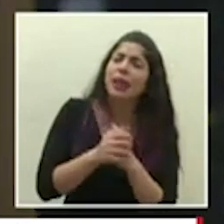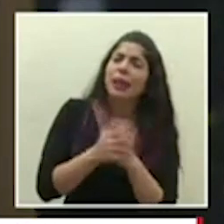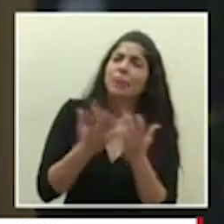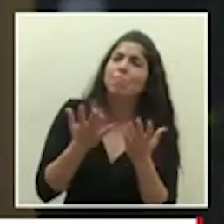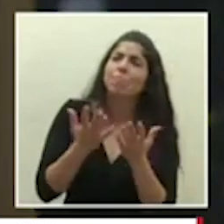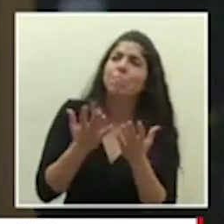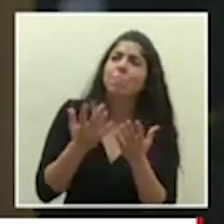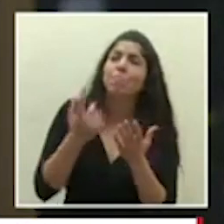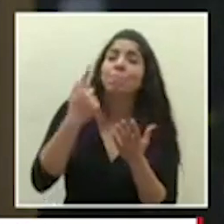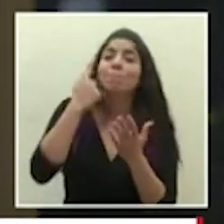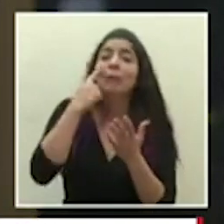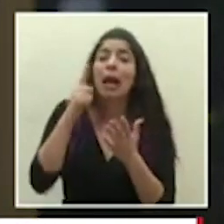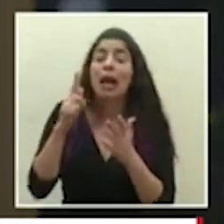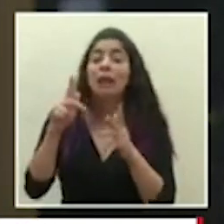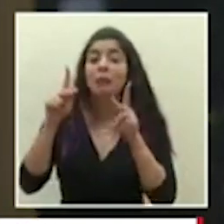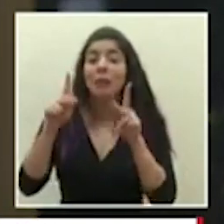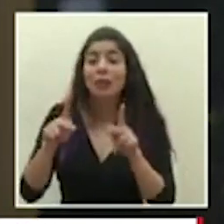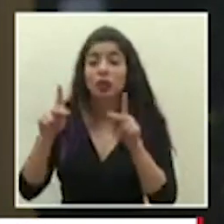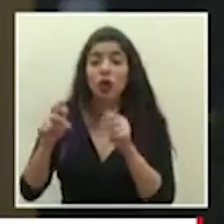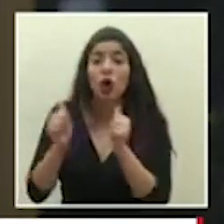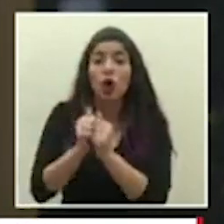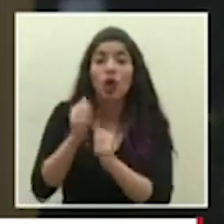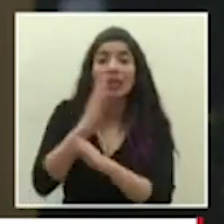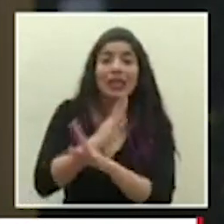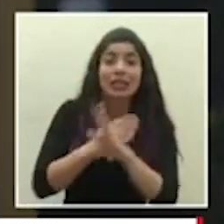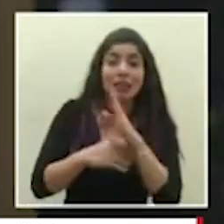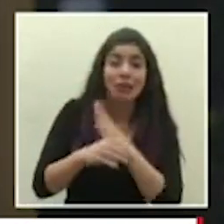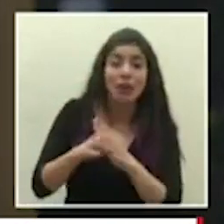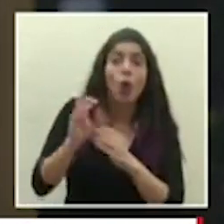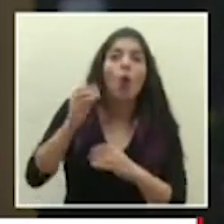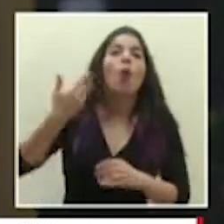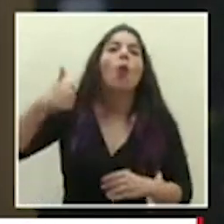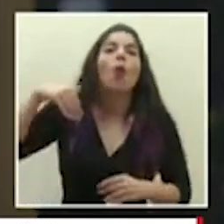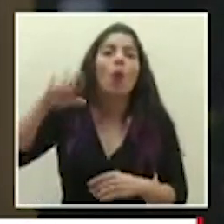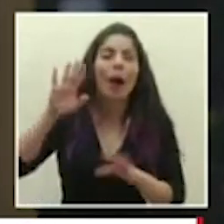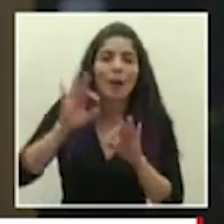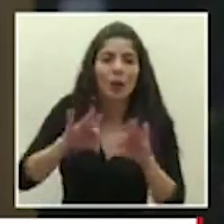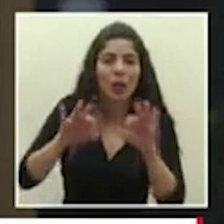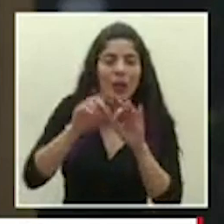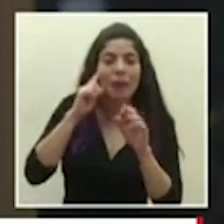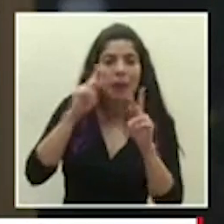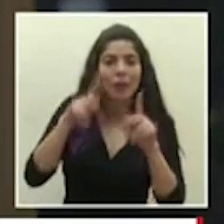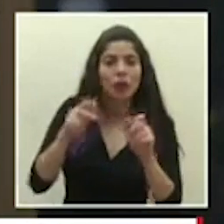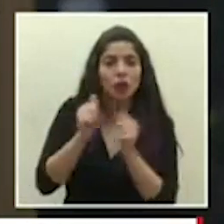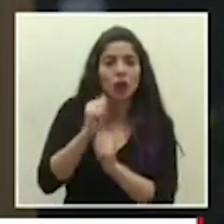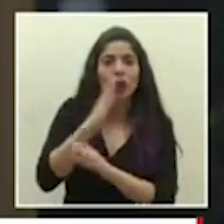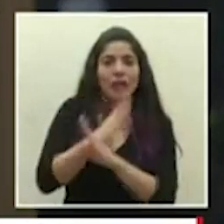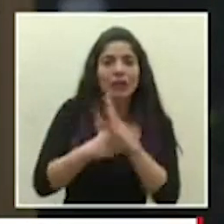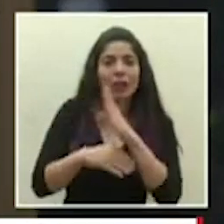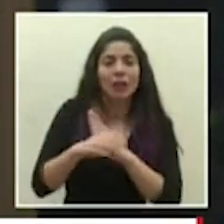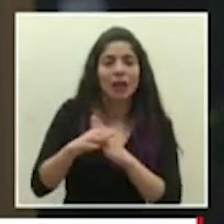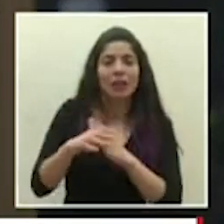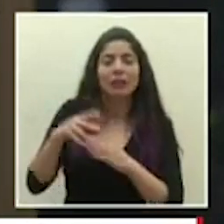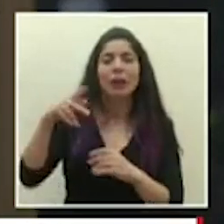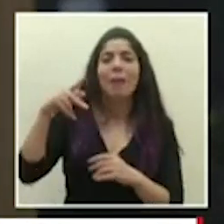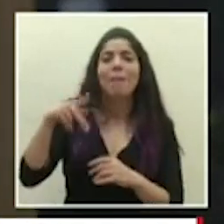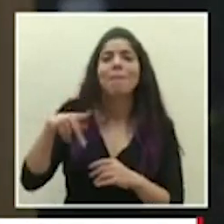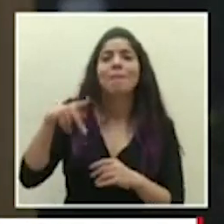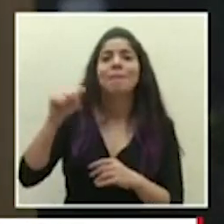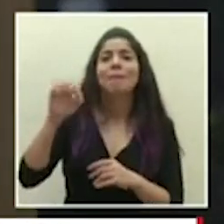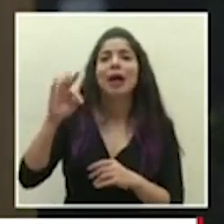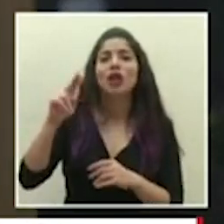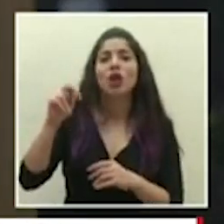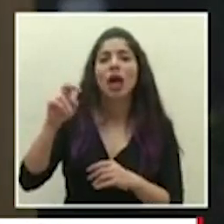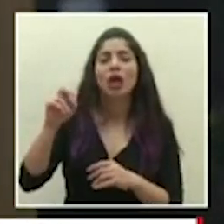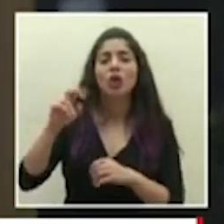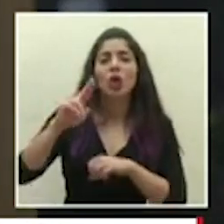para las personas con discapacidad o era muy importante para las personas con discapacidad el Patronato Nacional de Rehabilitación